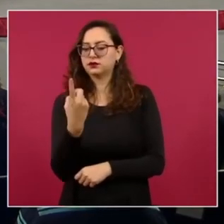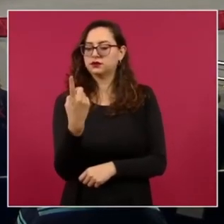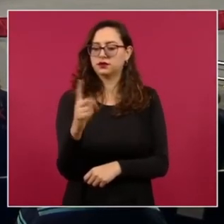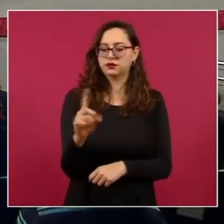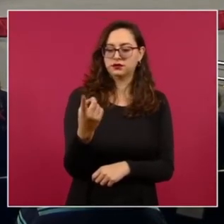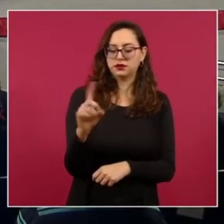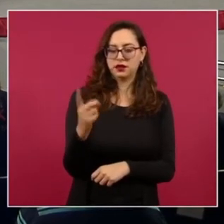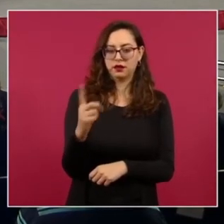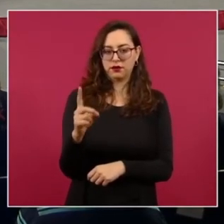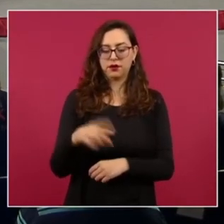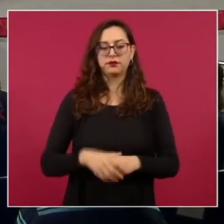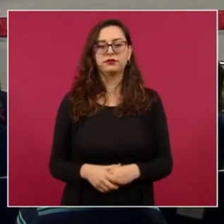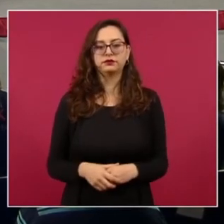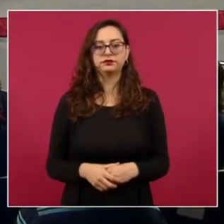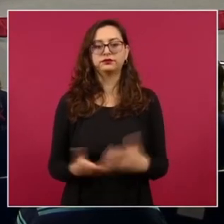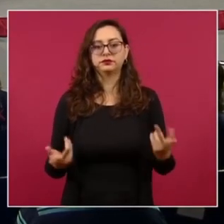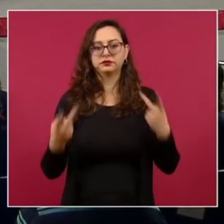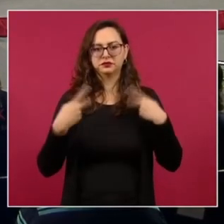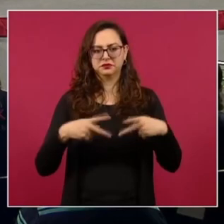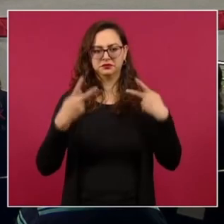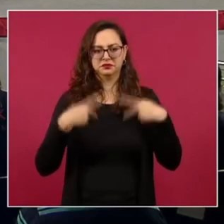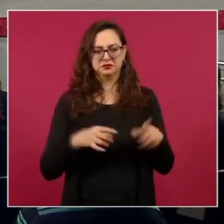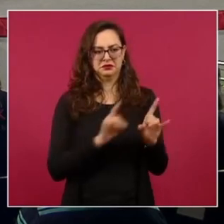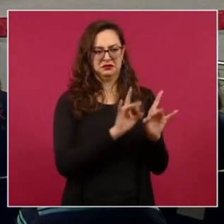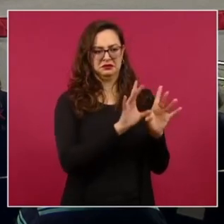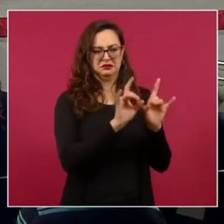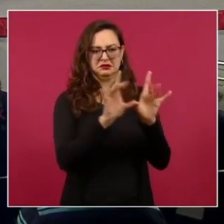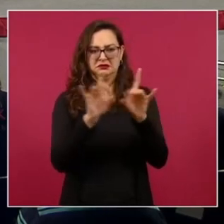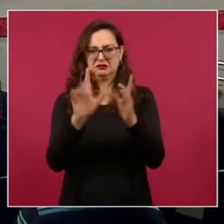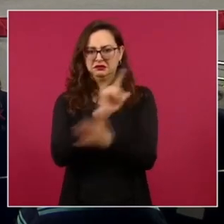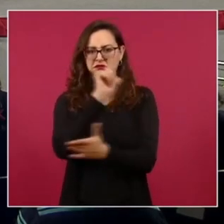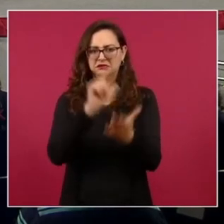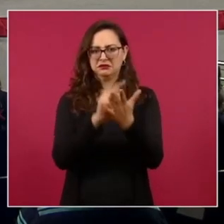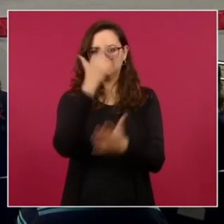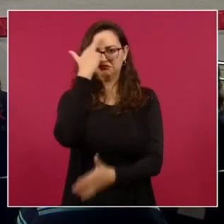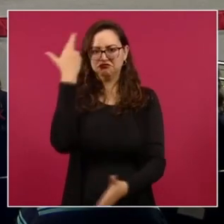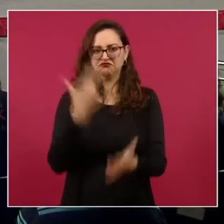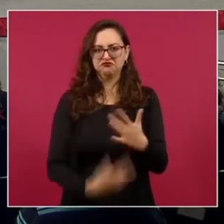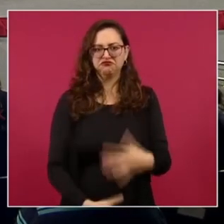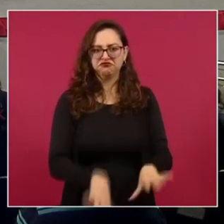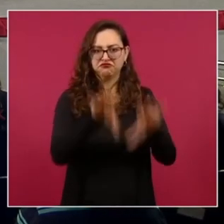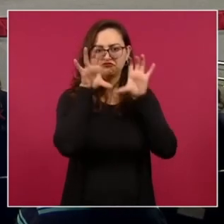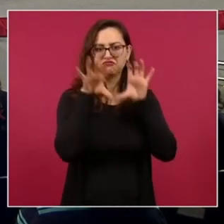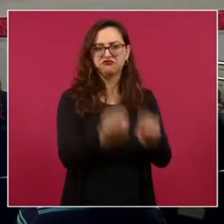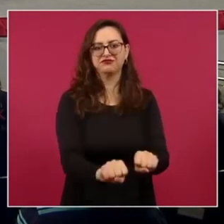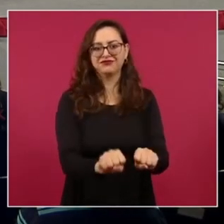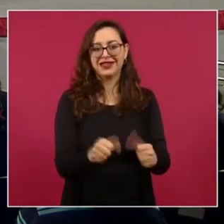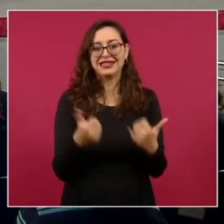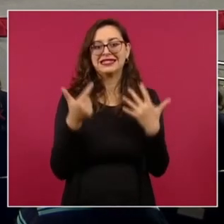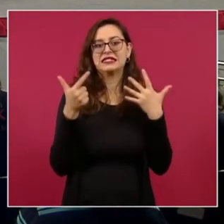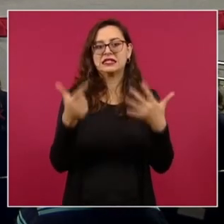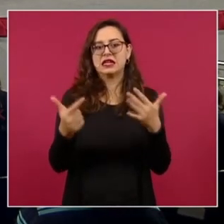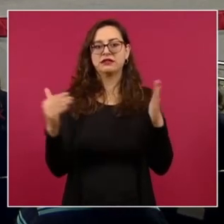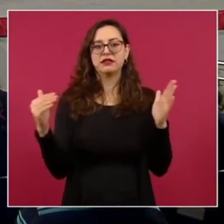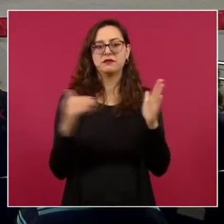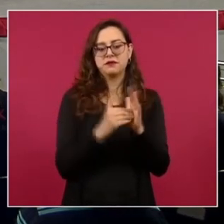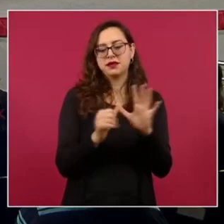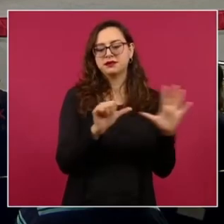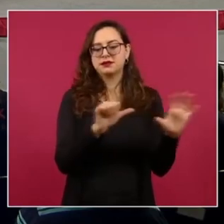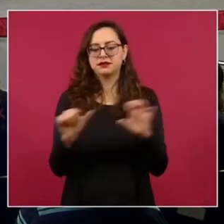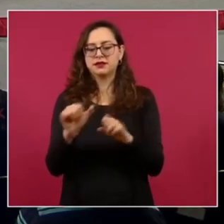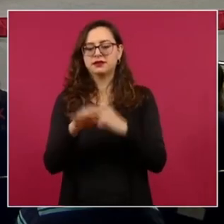la anterior, se detuvo a 7 mil 614 personas por parte de todas las fuerzas de seguridad